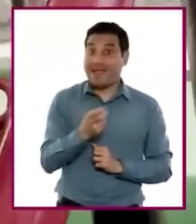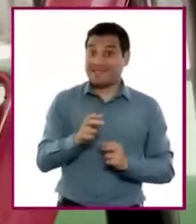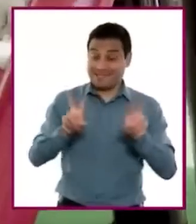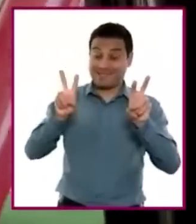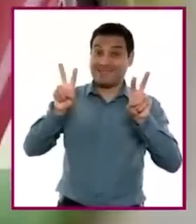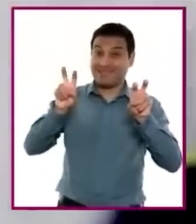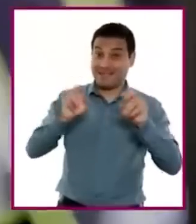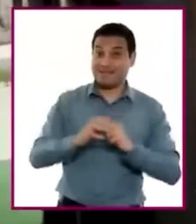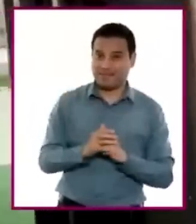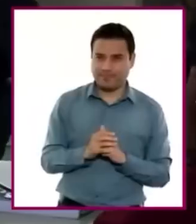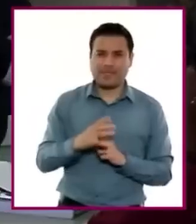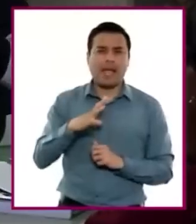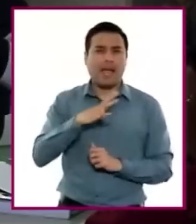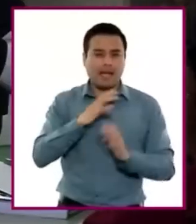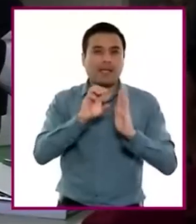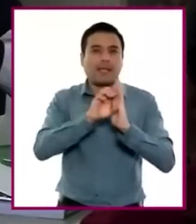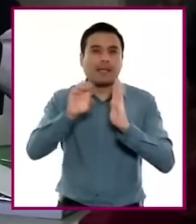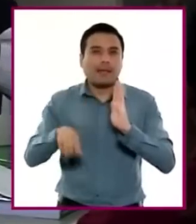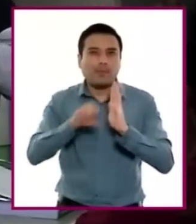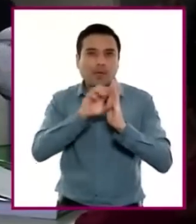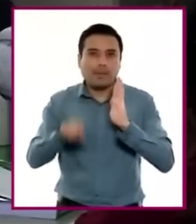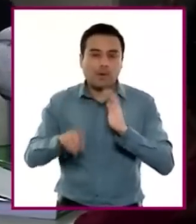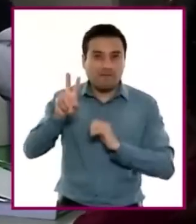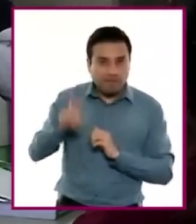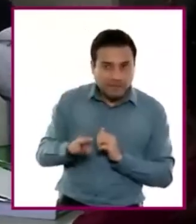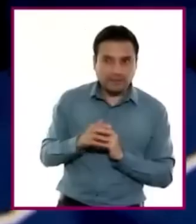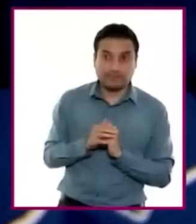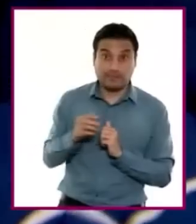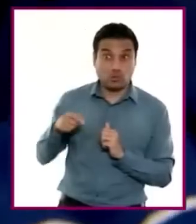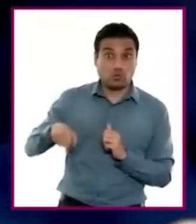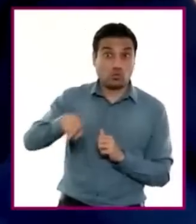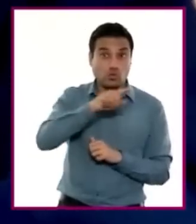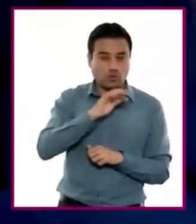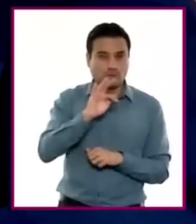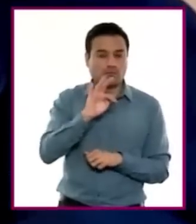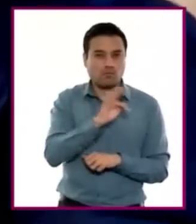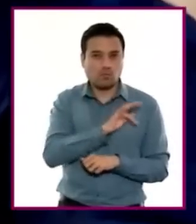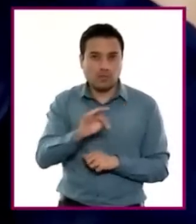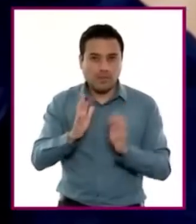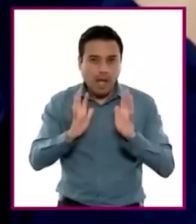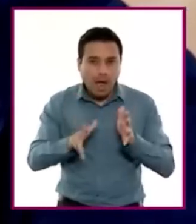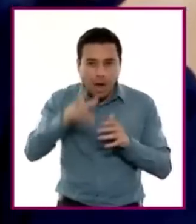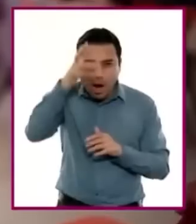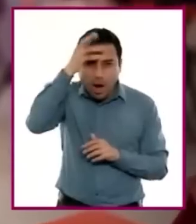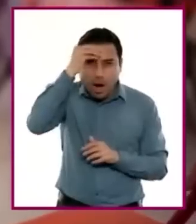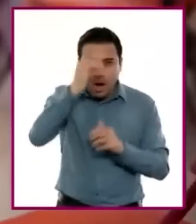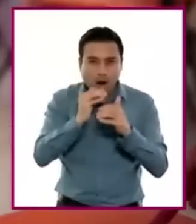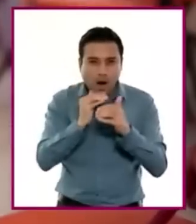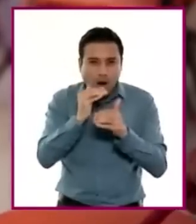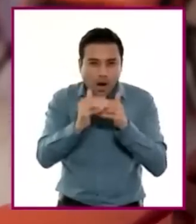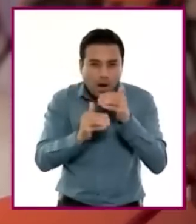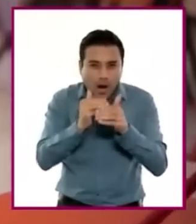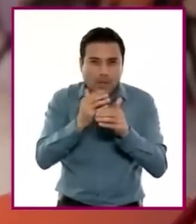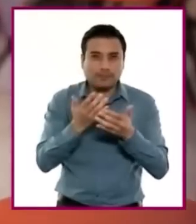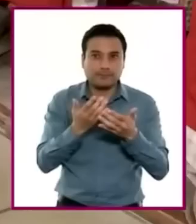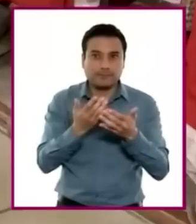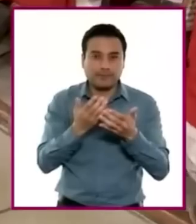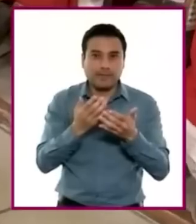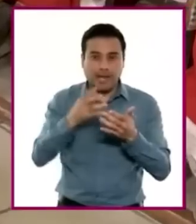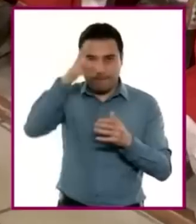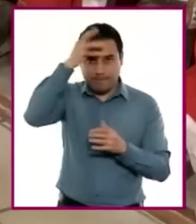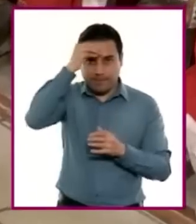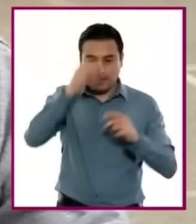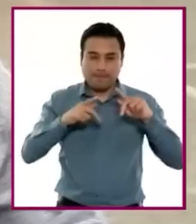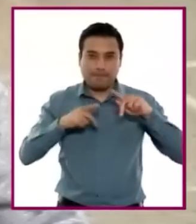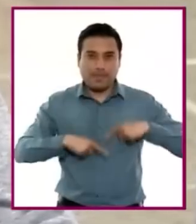situaciones reales para el desarrollo y enriquecimiento mutuo, impulsando la reciprocidad, la ayuda y el diálogo